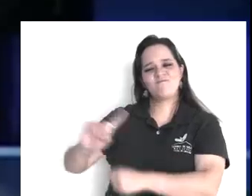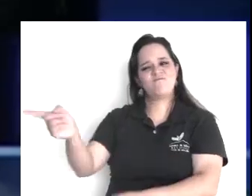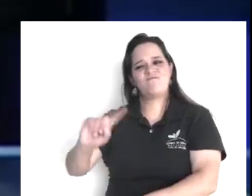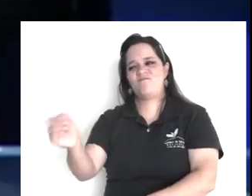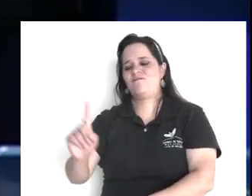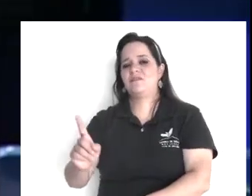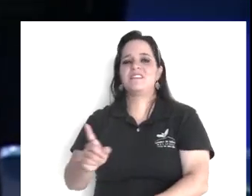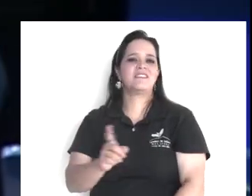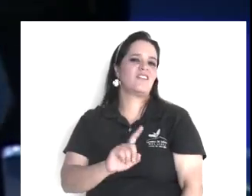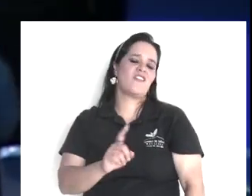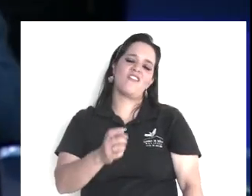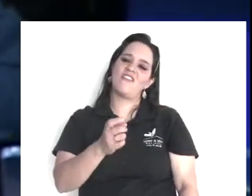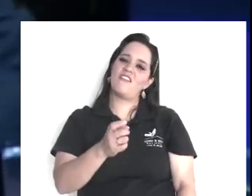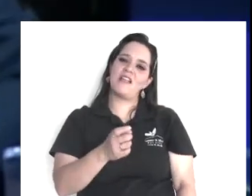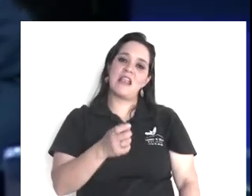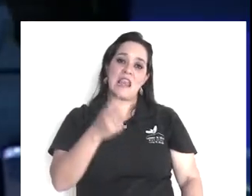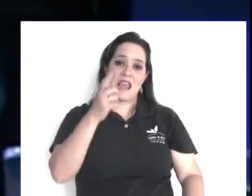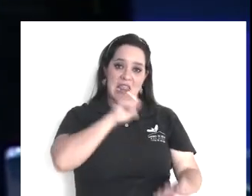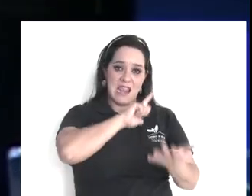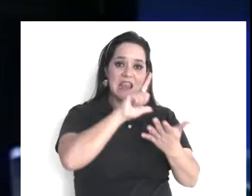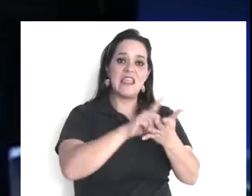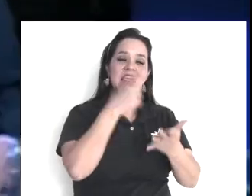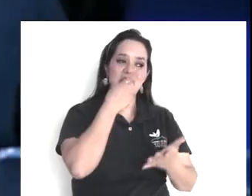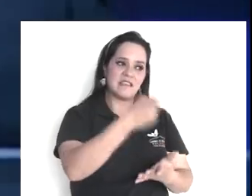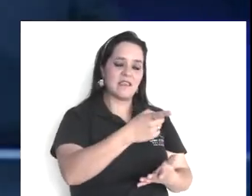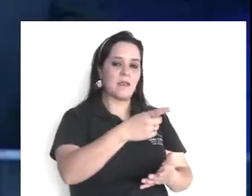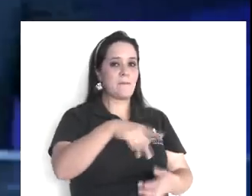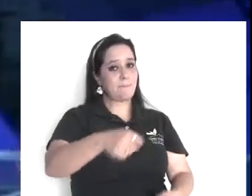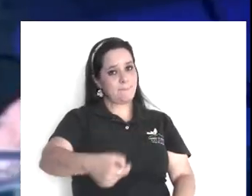colegas, acaso, nuestra ley,